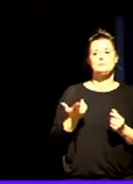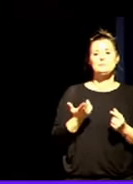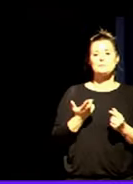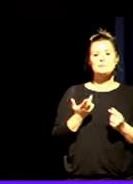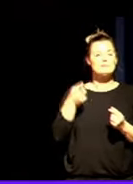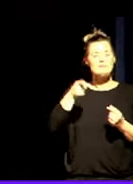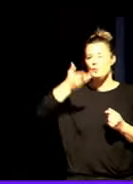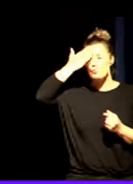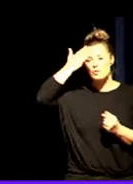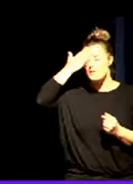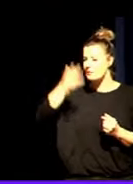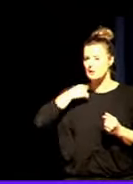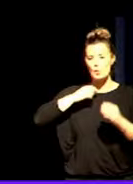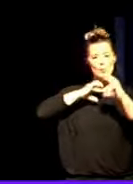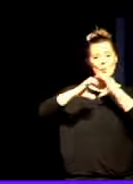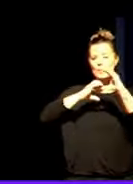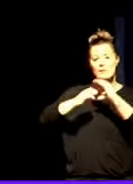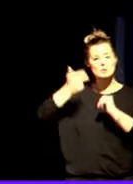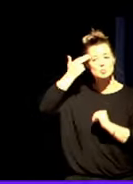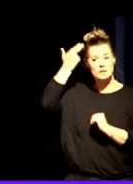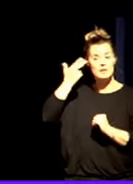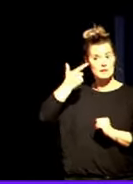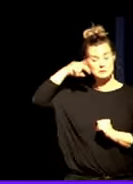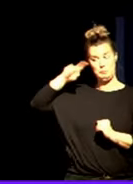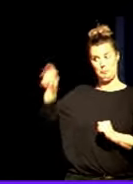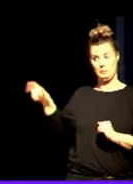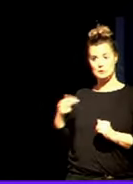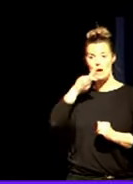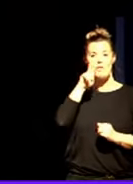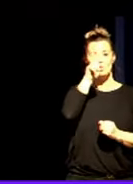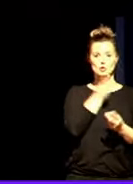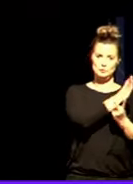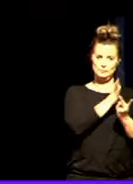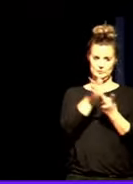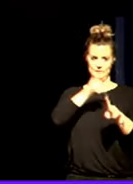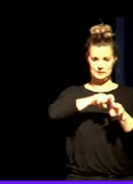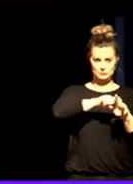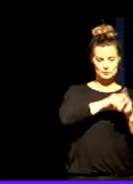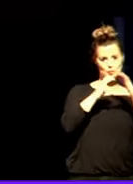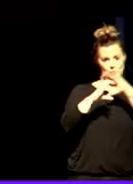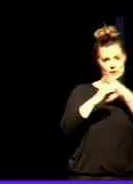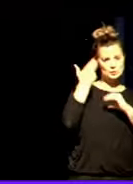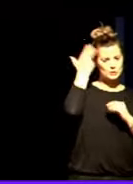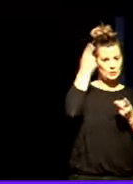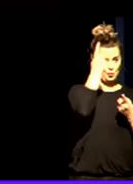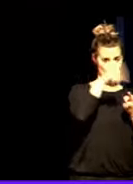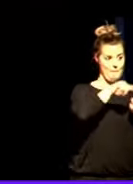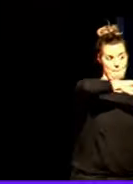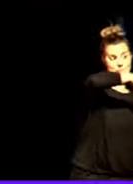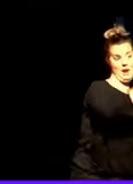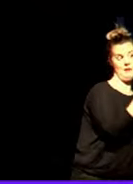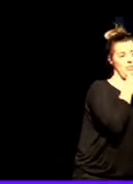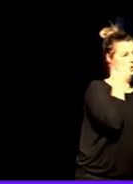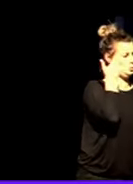Las comunicaciones suicidas. Los expertos hablan de dos tipos de comunicaciones suicidas. Los planes de suicidio.